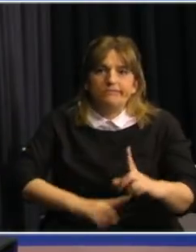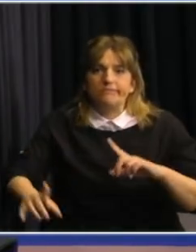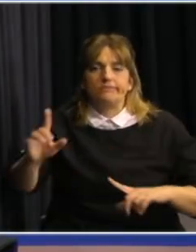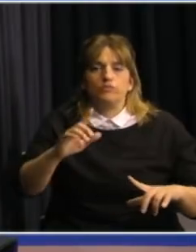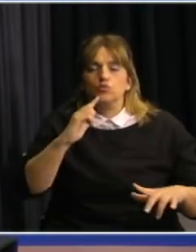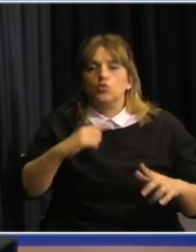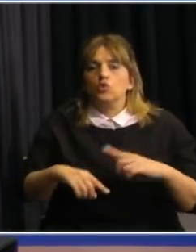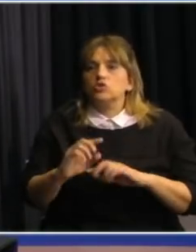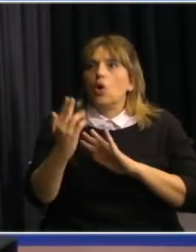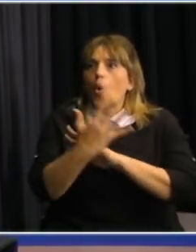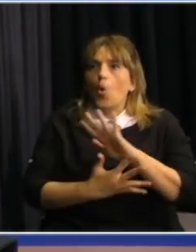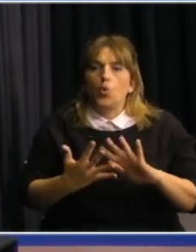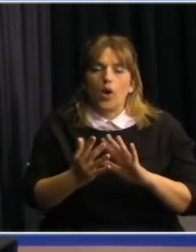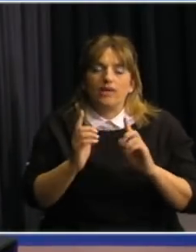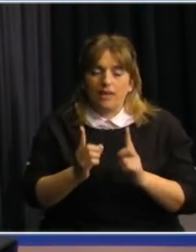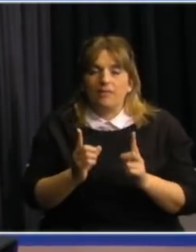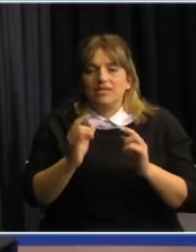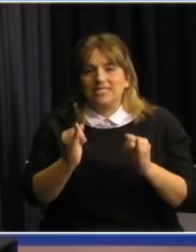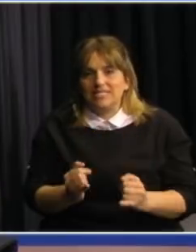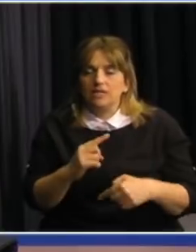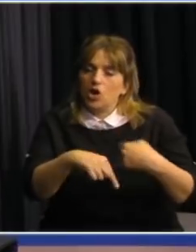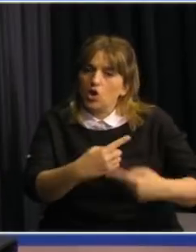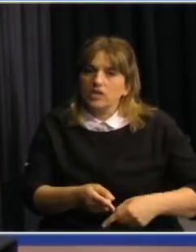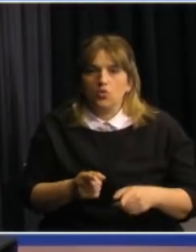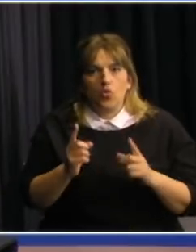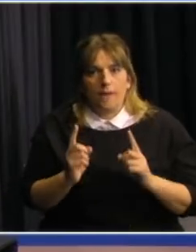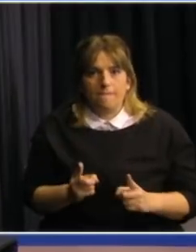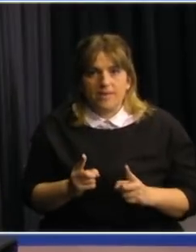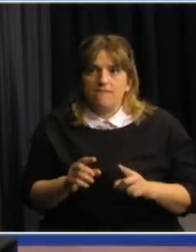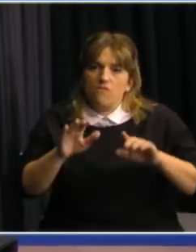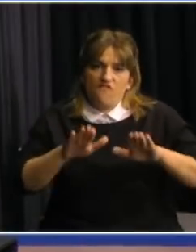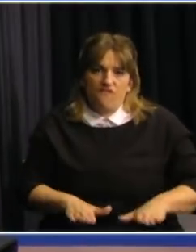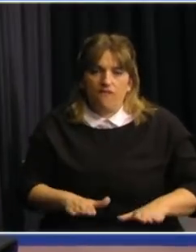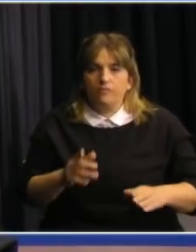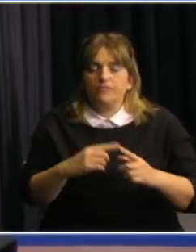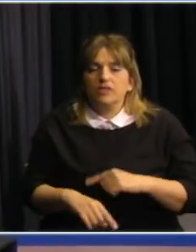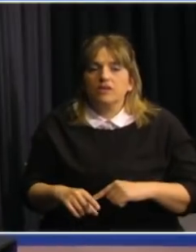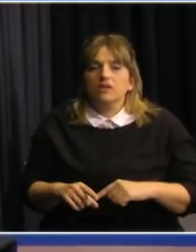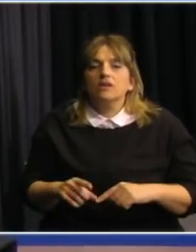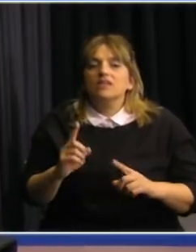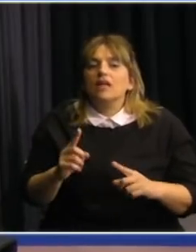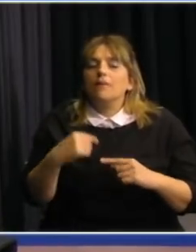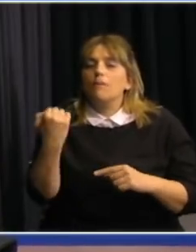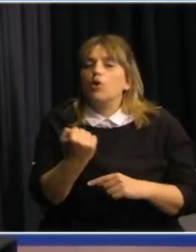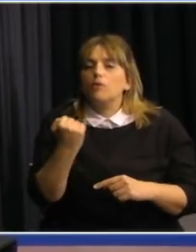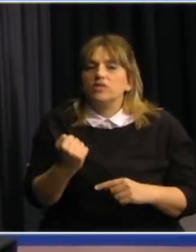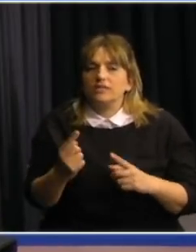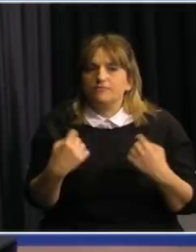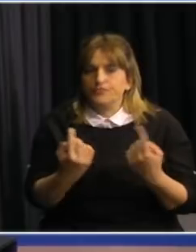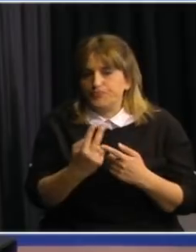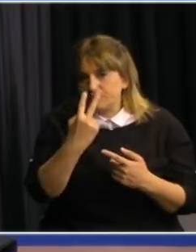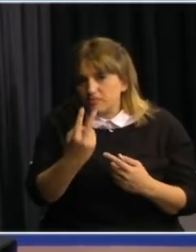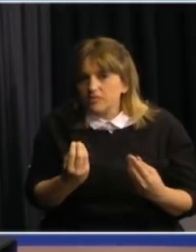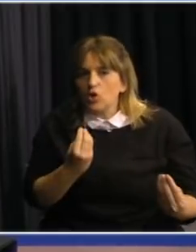Uruguay ha apostado a la contención, sigue apostando a la contención, y algo muy importante, que si uno ve cómo se van